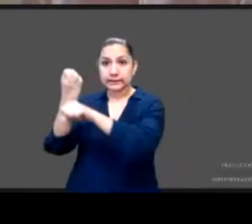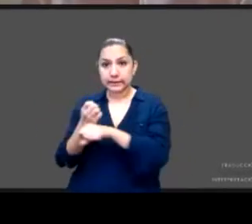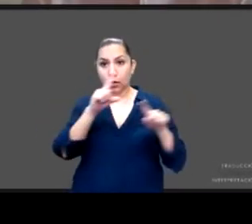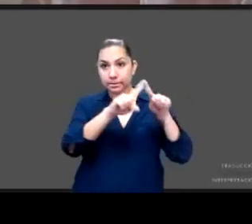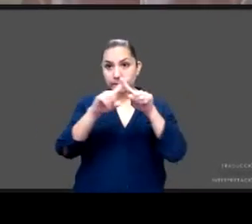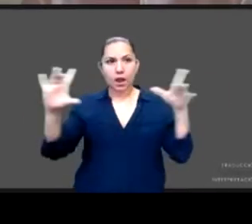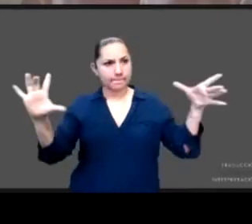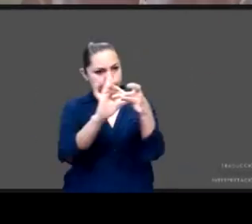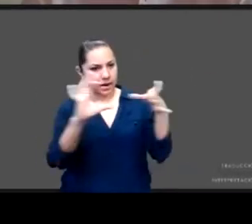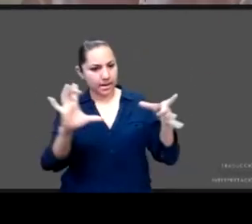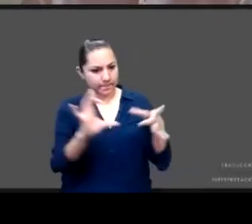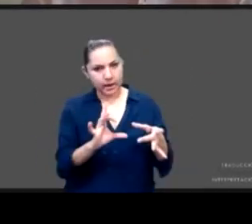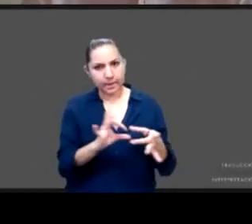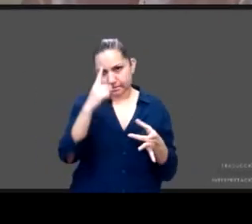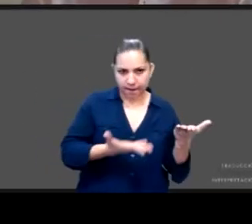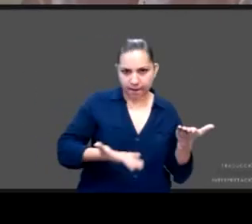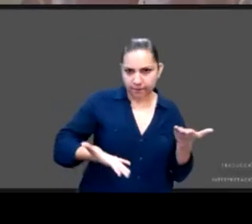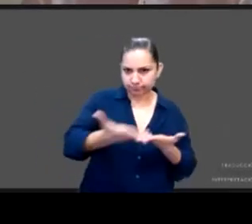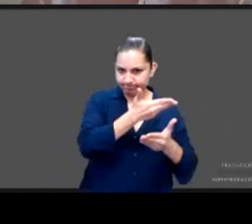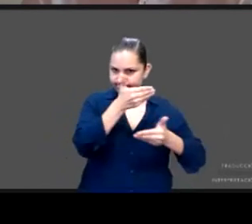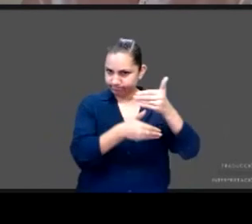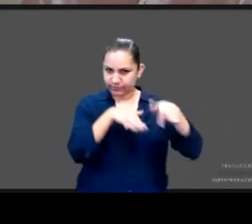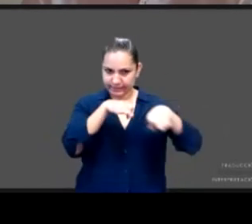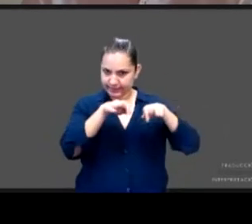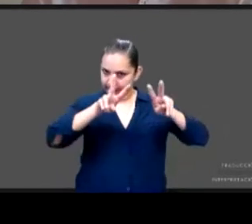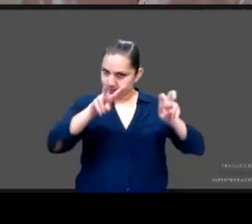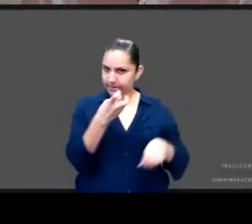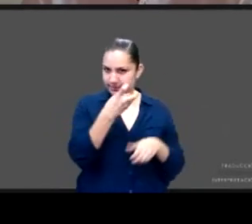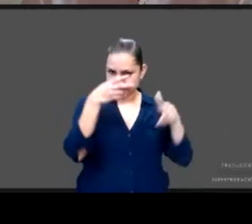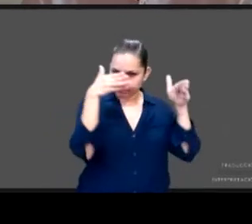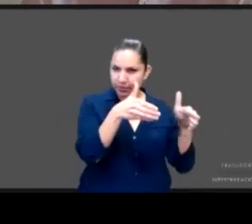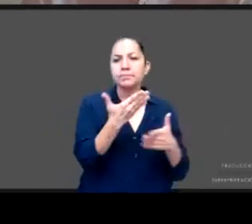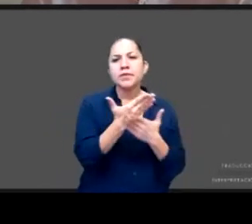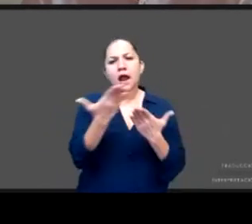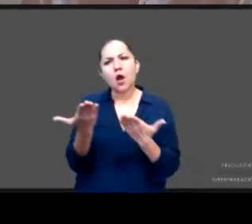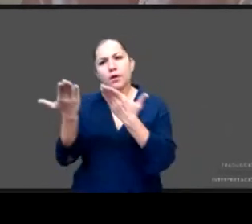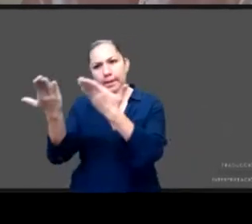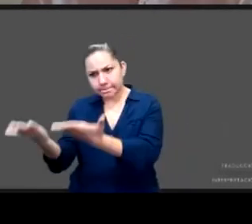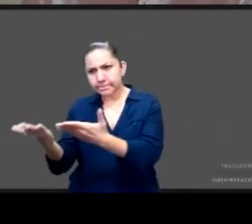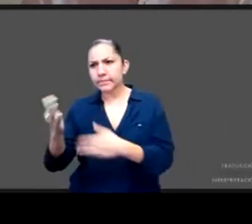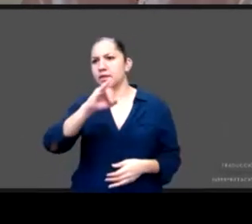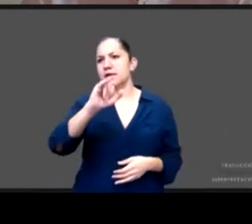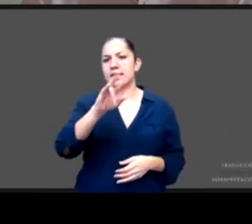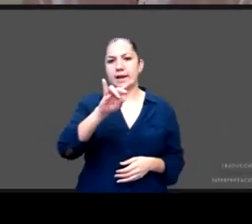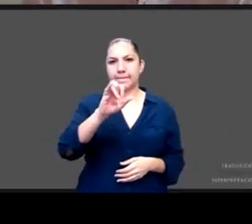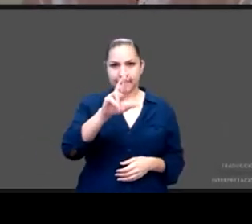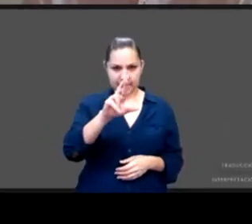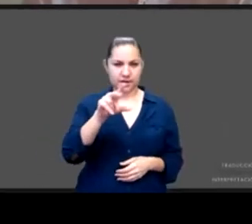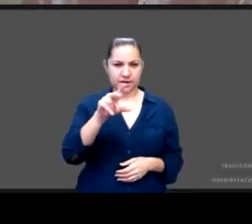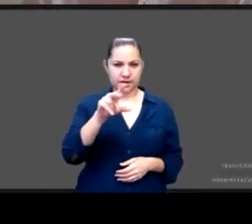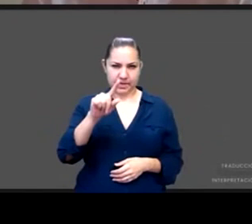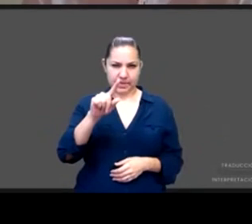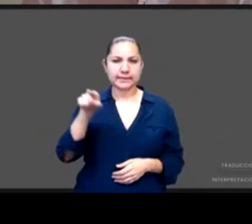vamos a entrar también con Javier Domínguez del Olmo a México y la región. A ver, ¿en dónde se encuentra México